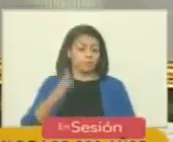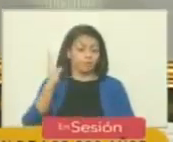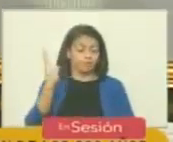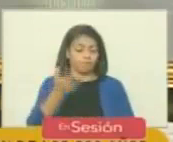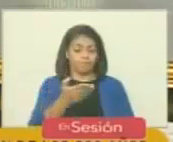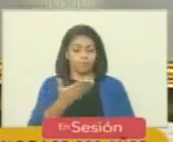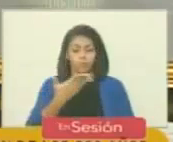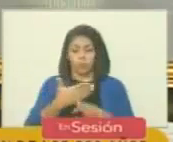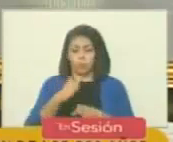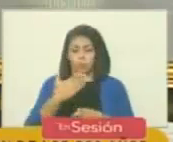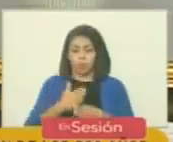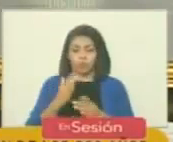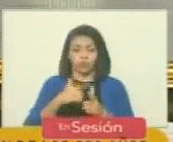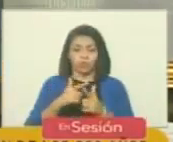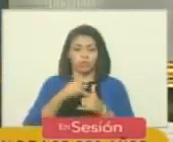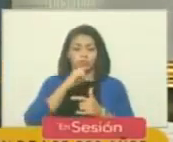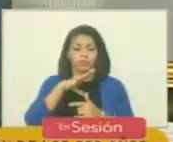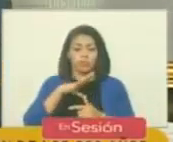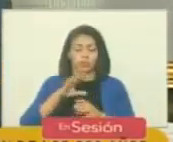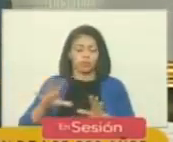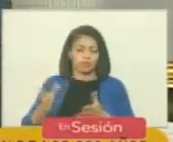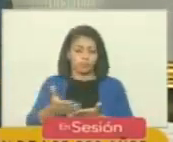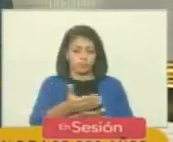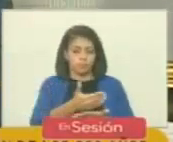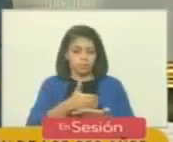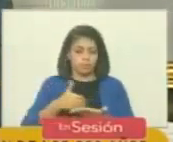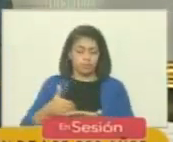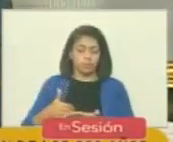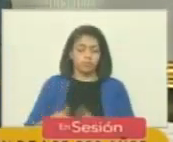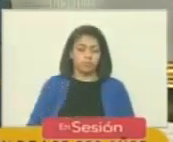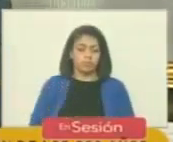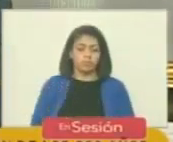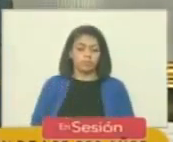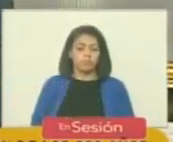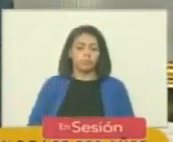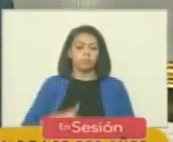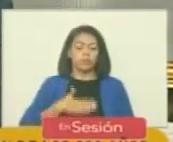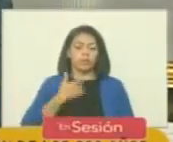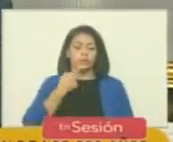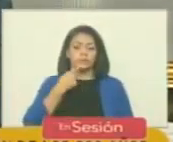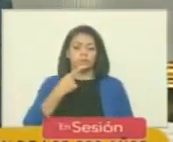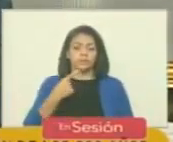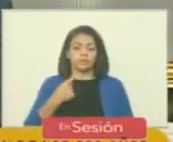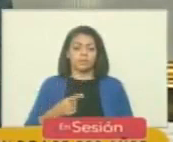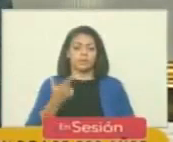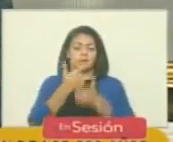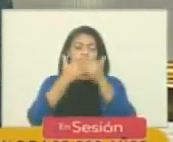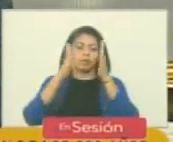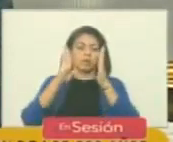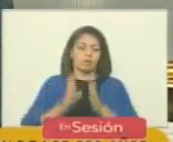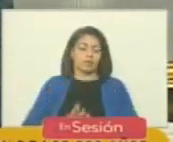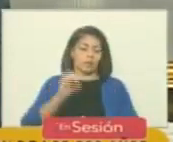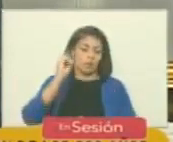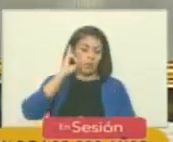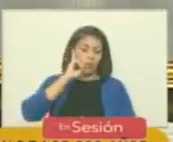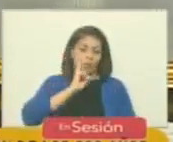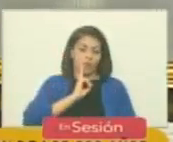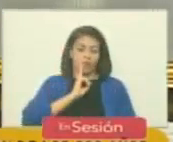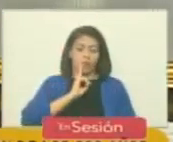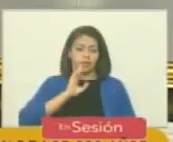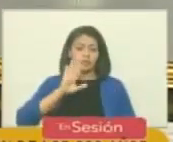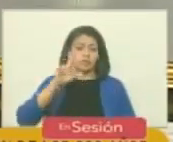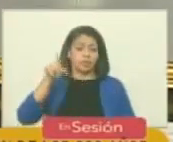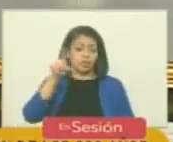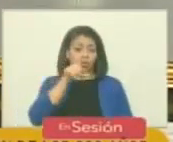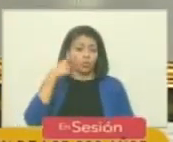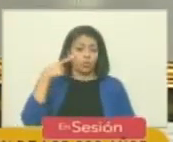no importa la historia me absolverá así podría haber dicho el libertador Simón Bolívar si